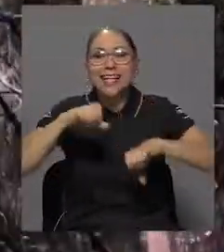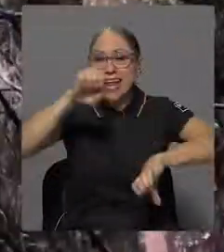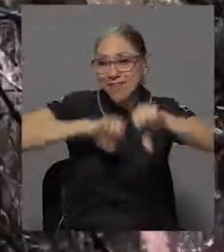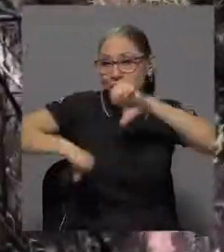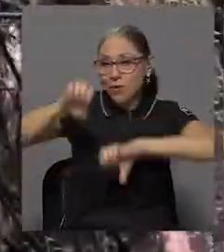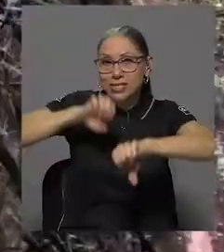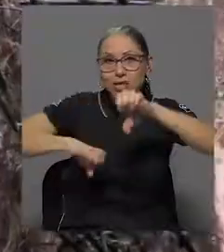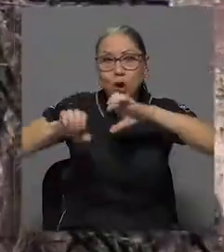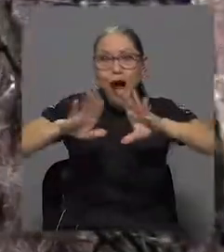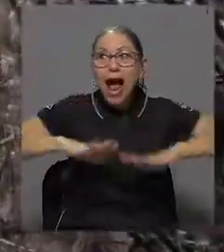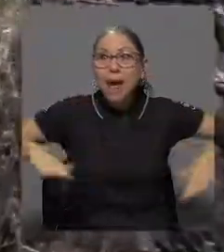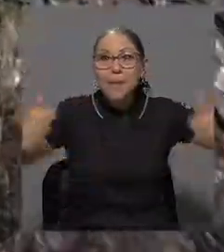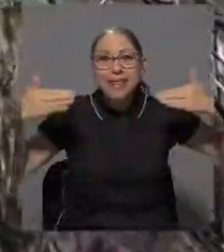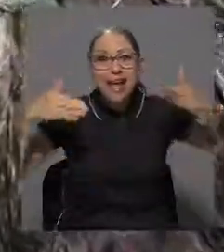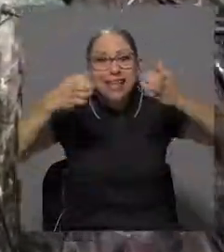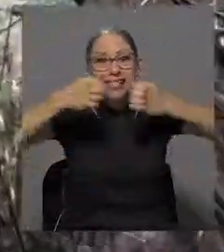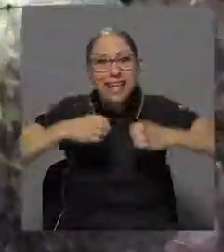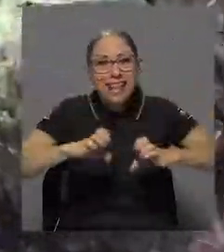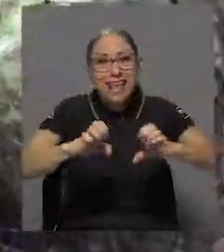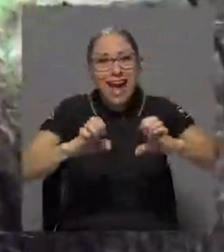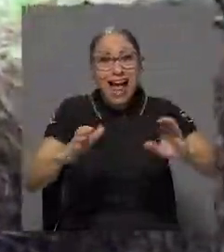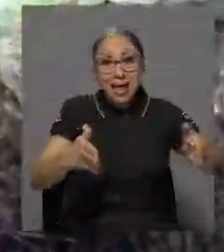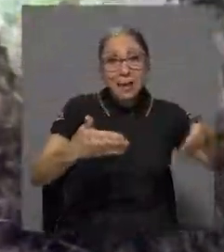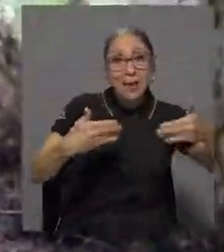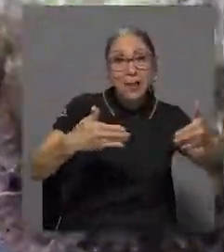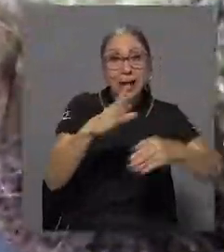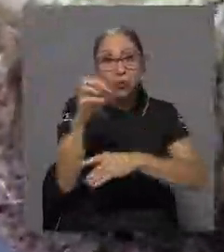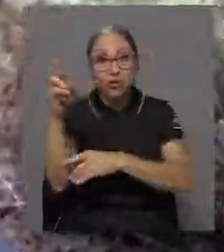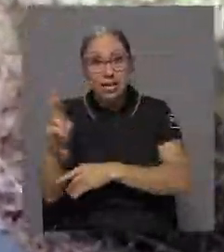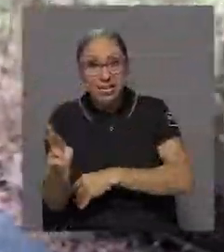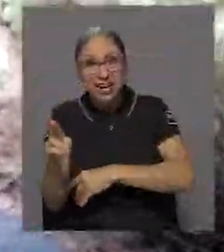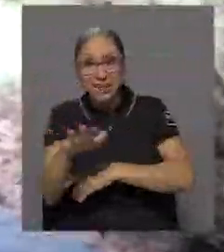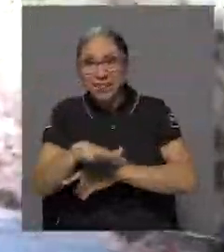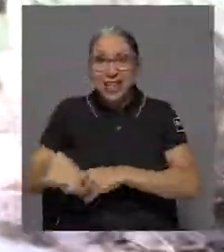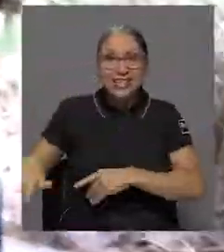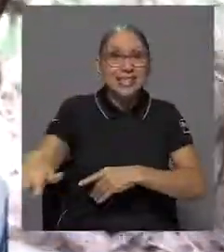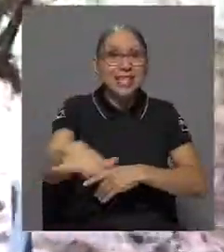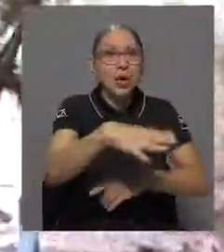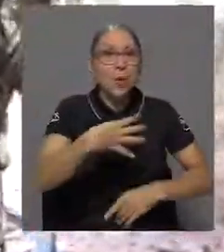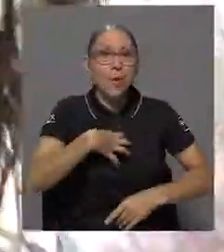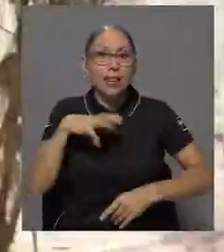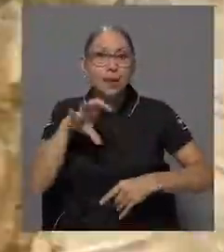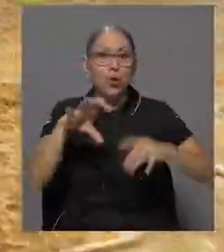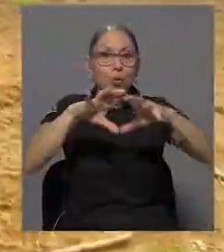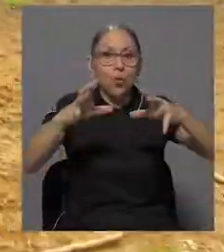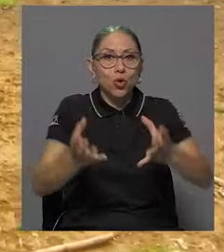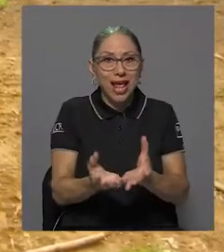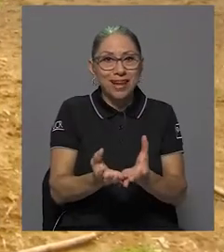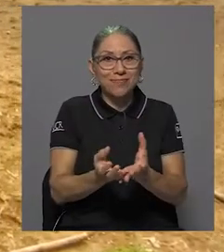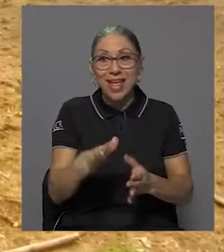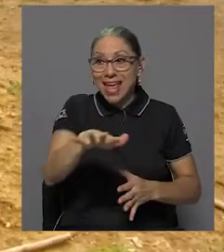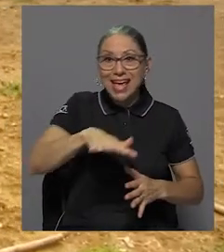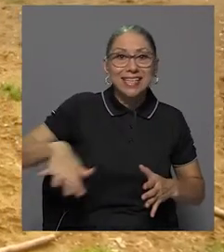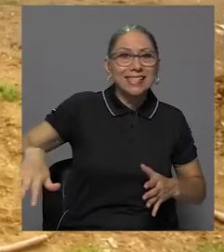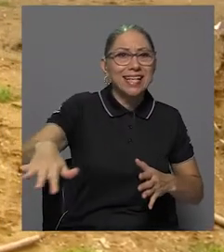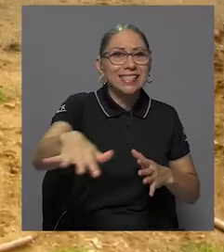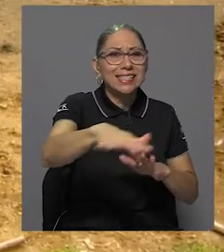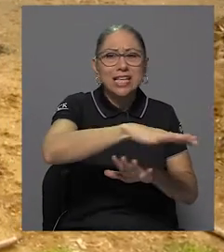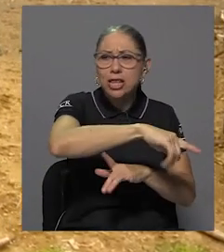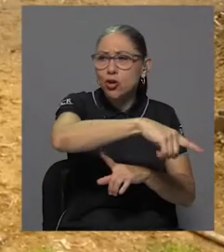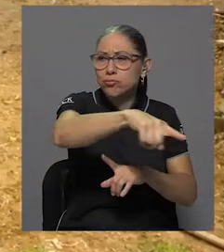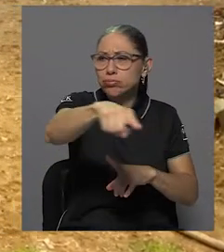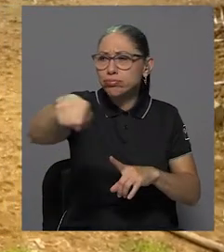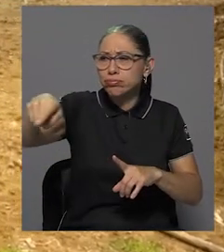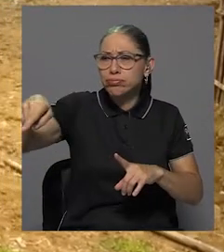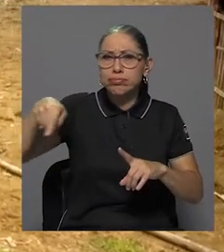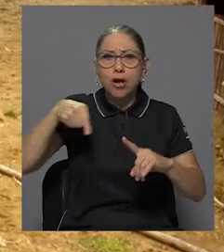ambiental estratégica, tanto en Panamá como Costa Rica, del sitio patrimonio mundial. El sitio se encuentra rodeado de